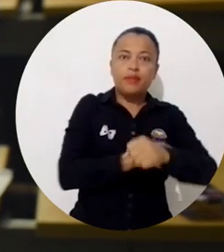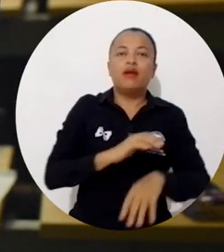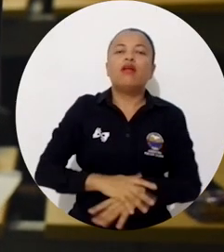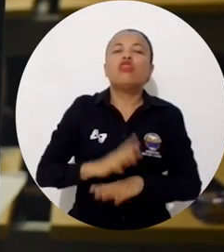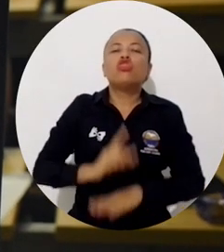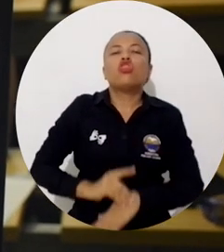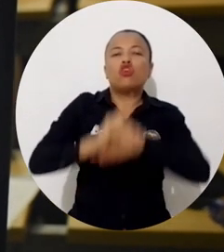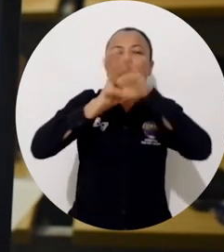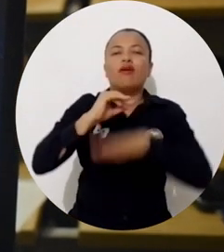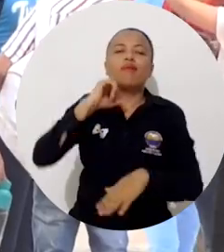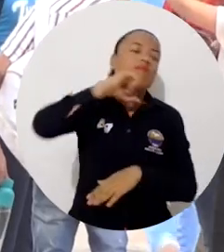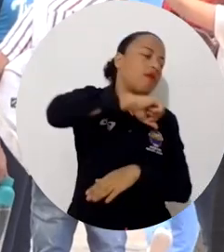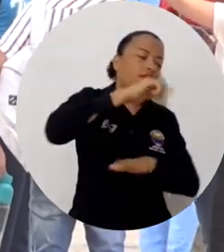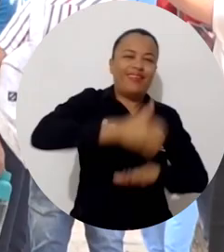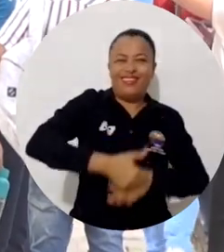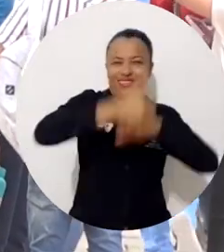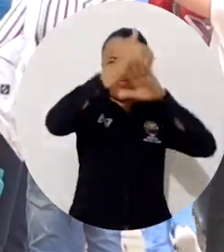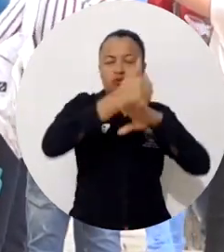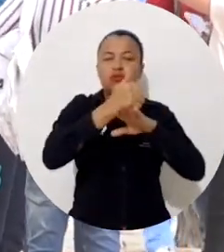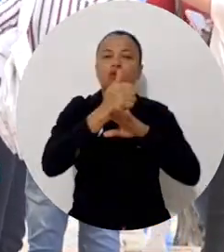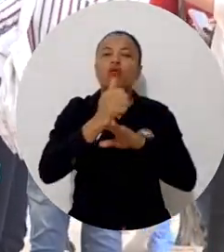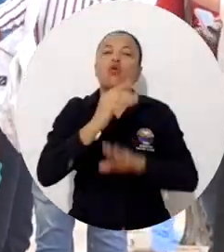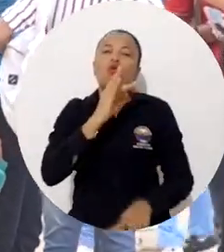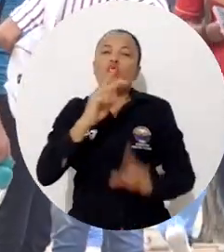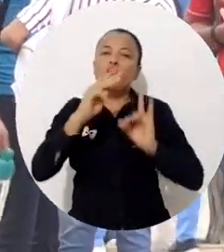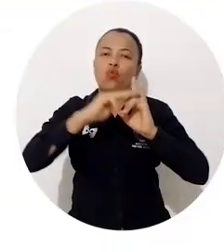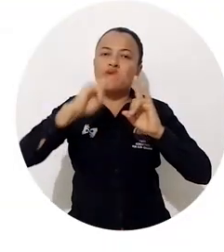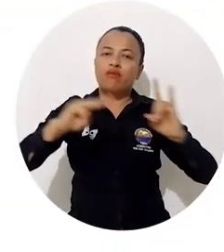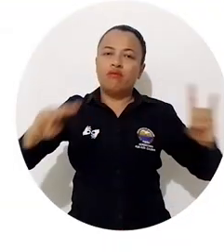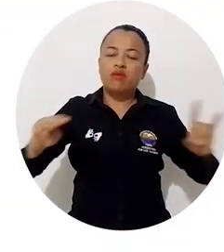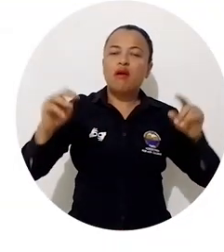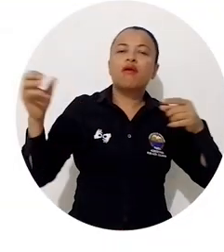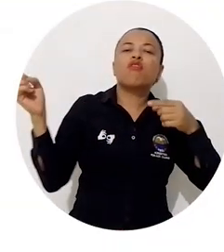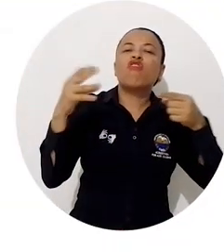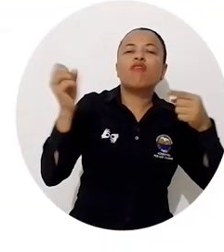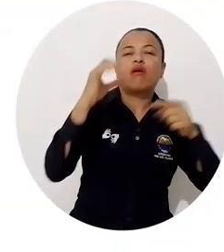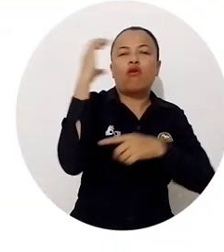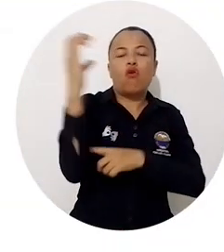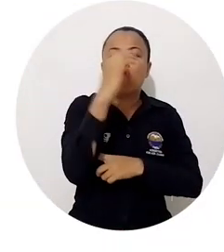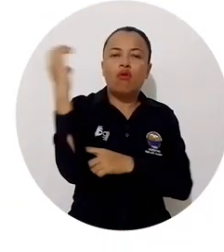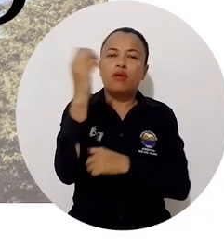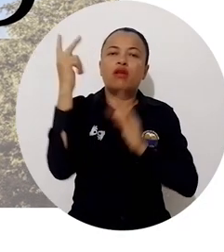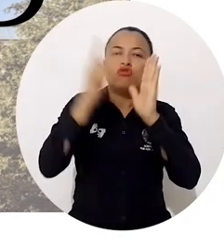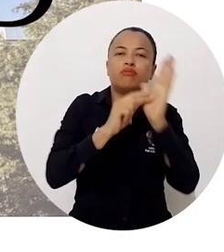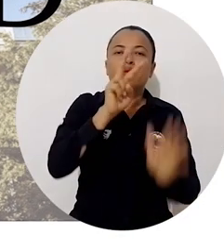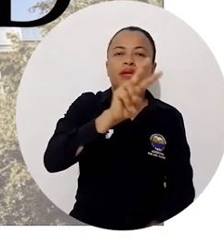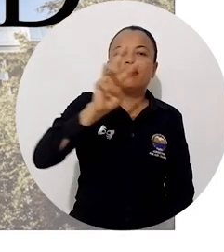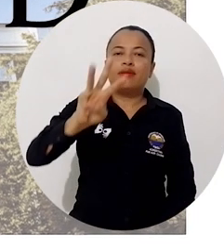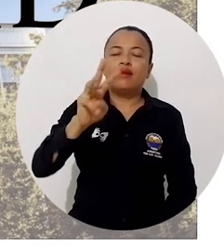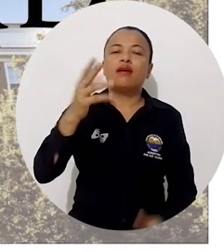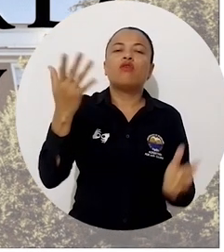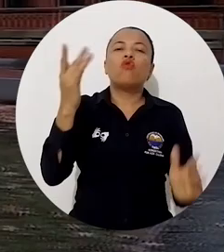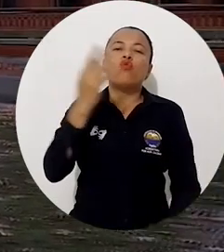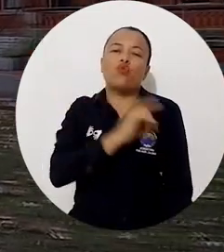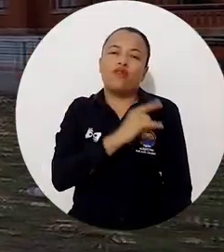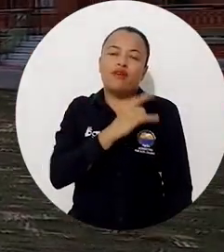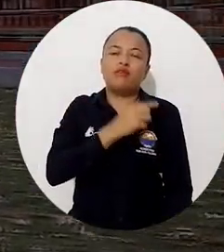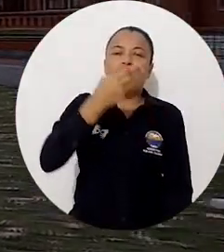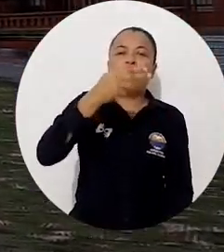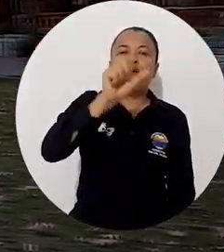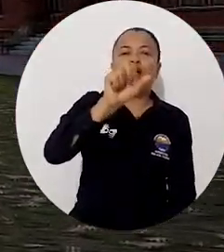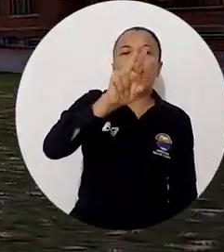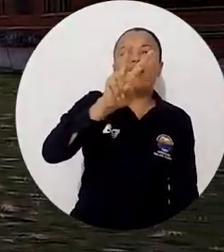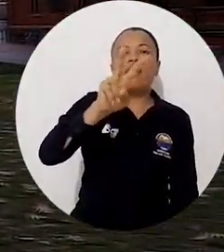doctor Pablo Vera Salazar, rector de la Universidad del Magdalena, a la Conferencia Colombiana 2023 en Harvard University,